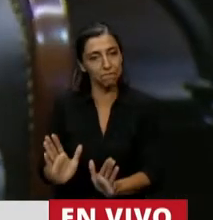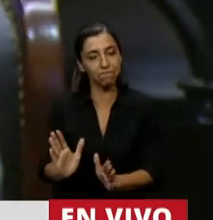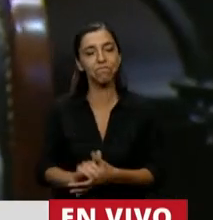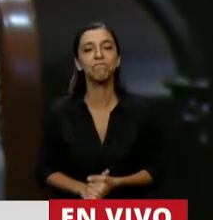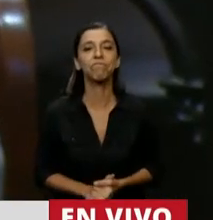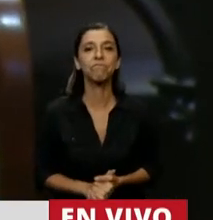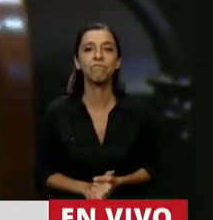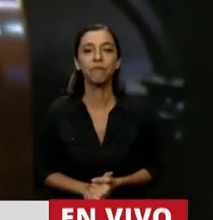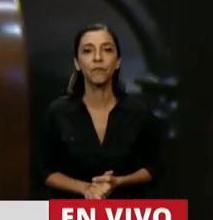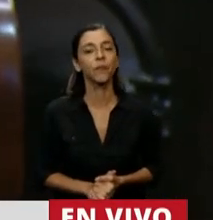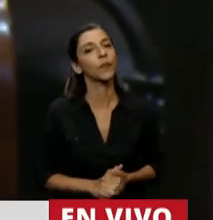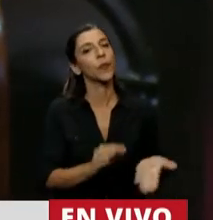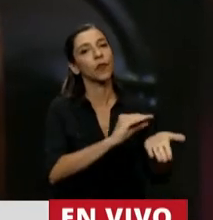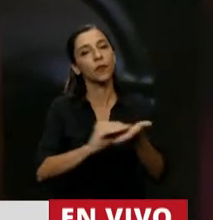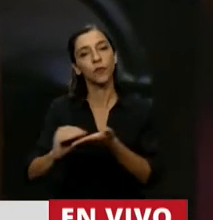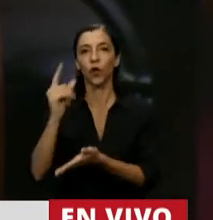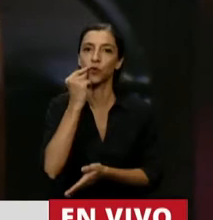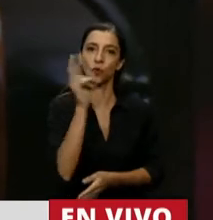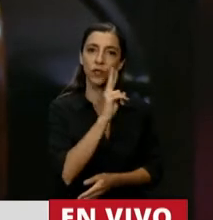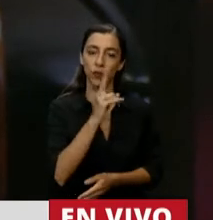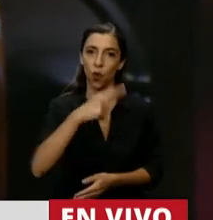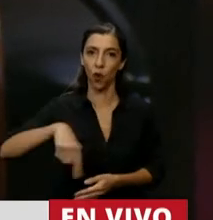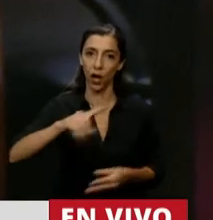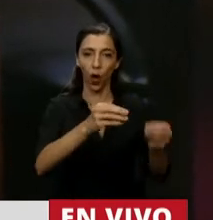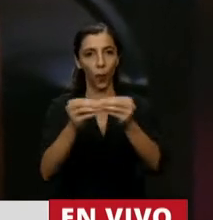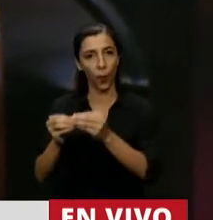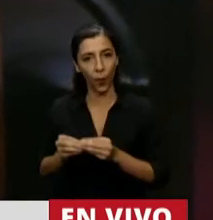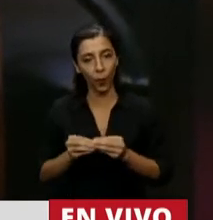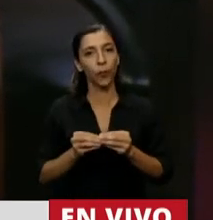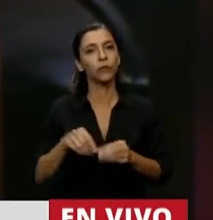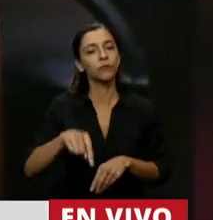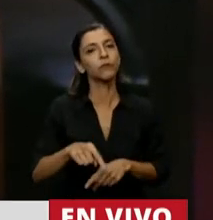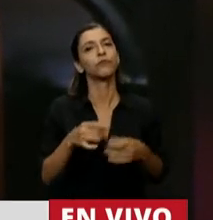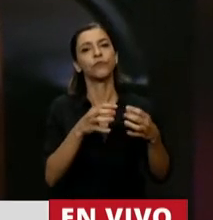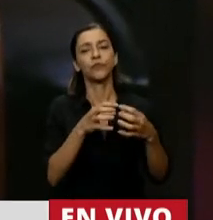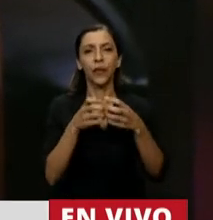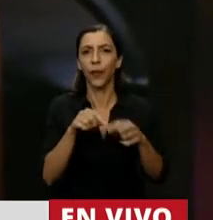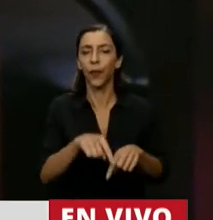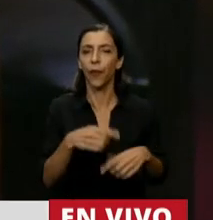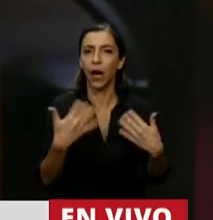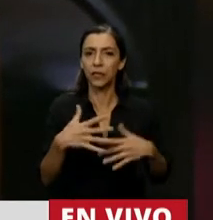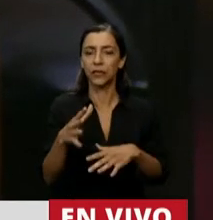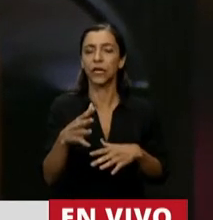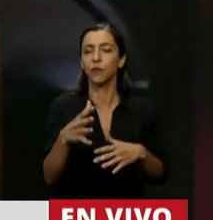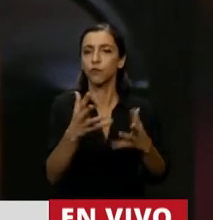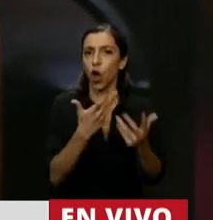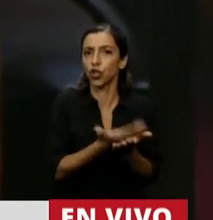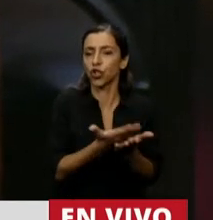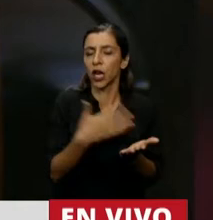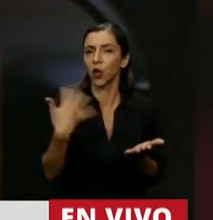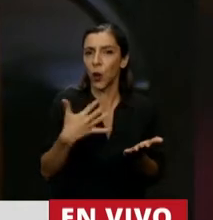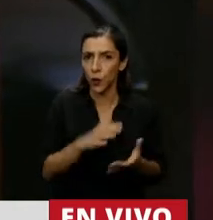Colegas diputados, colegas diputadas, el debate de este proyecto tan álgido nos plantea una